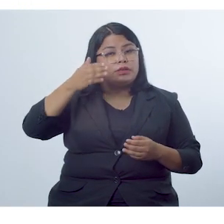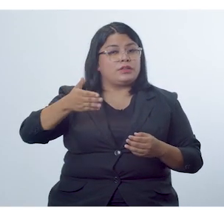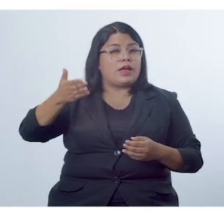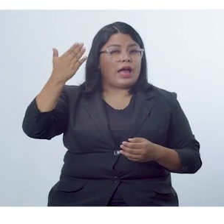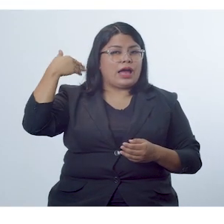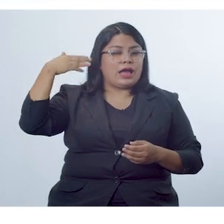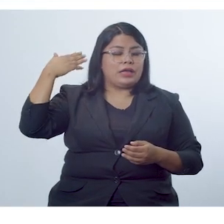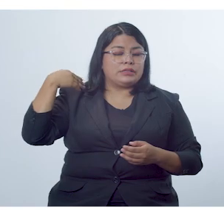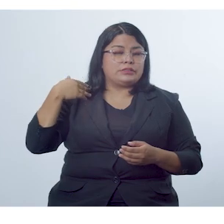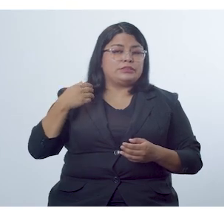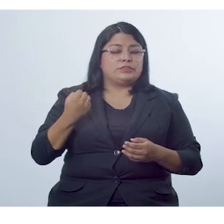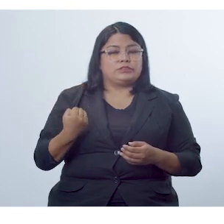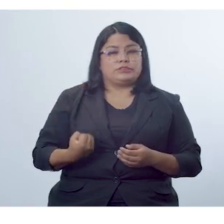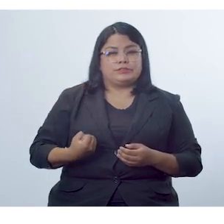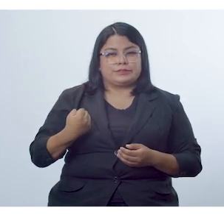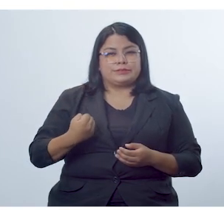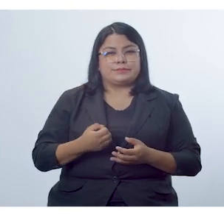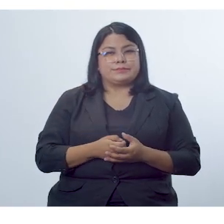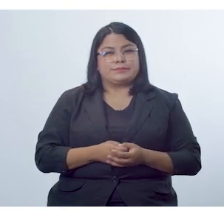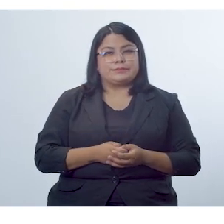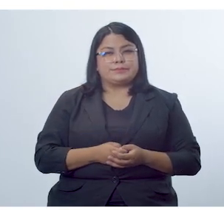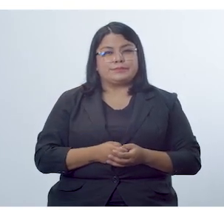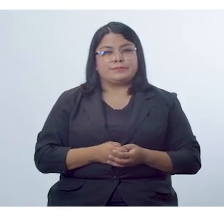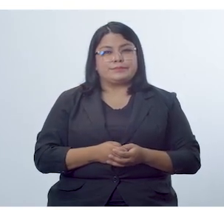conocimiento previo del estudiantado.